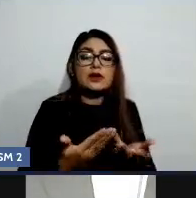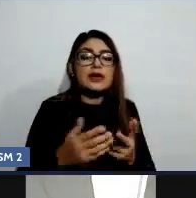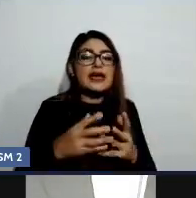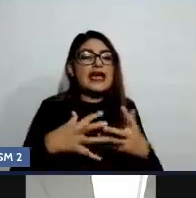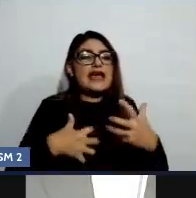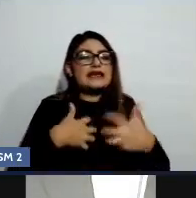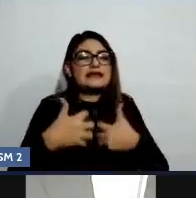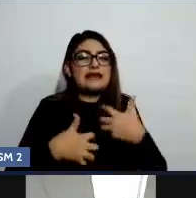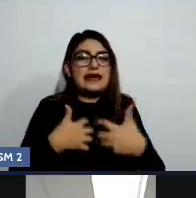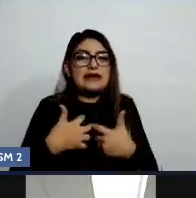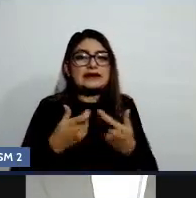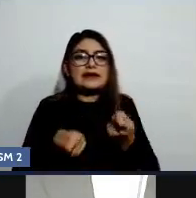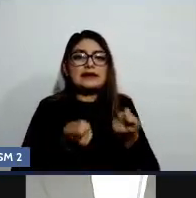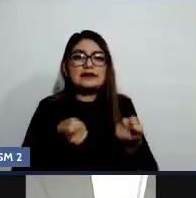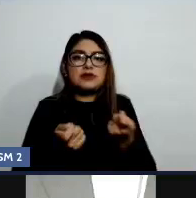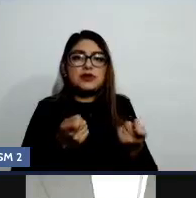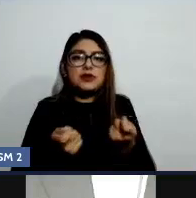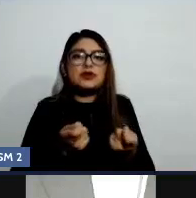La que sigue, por favor.